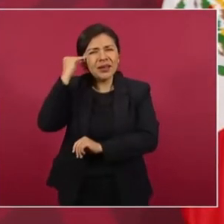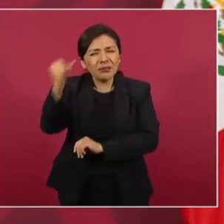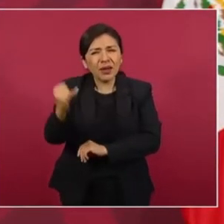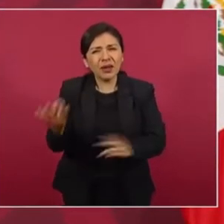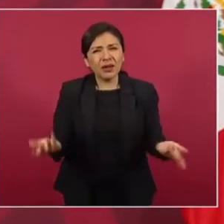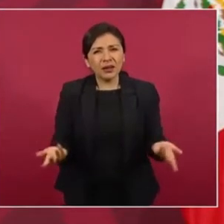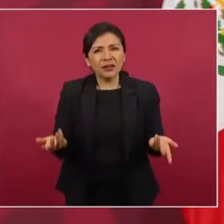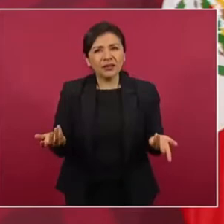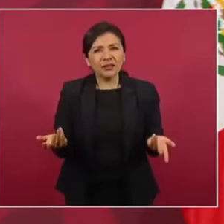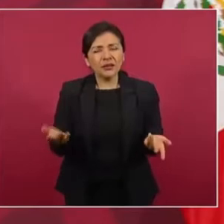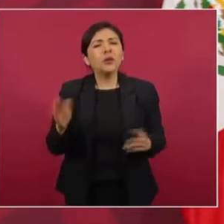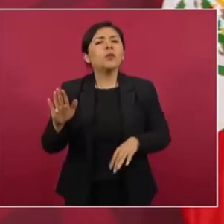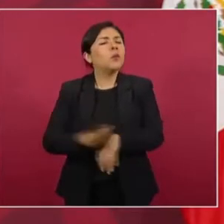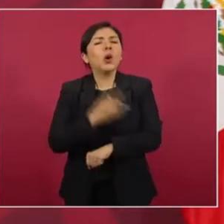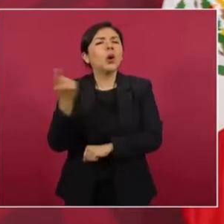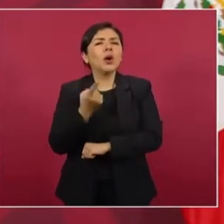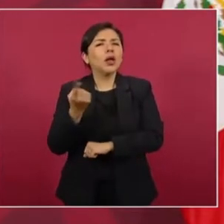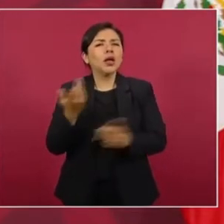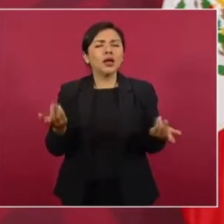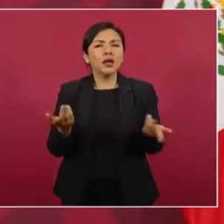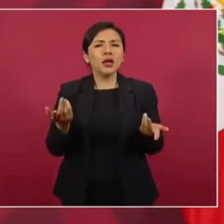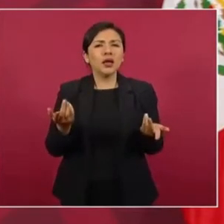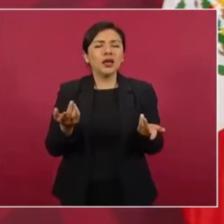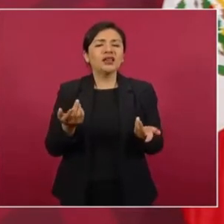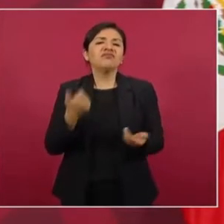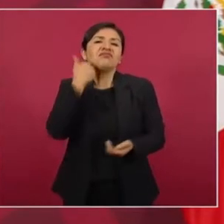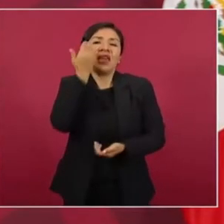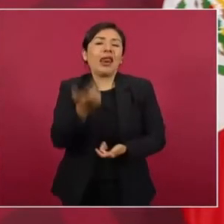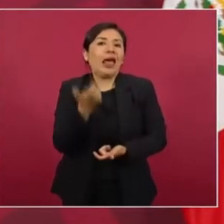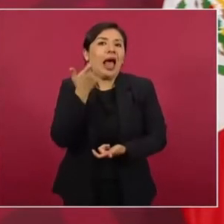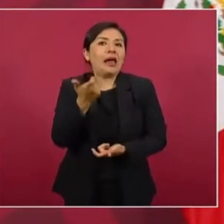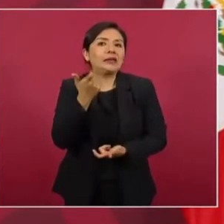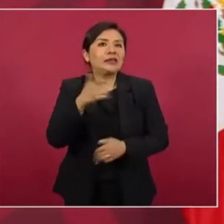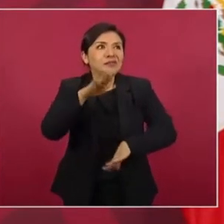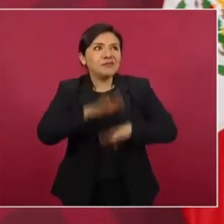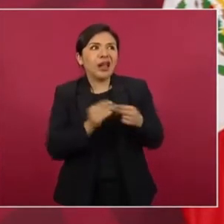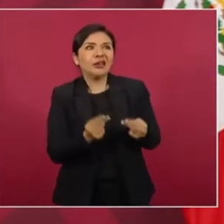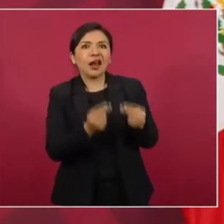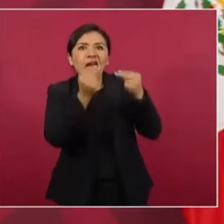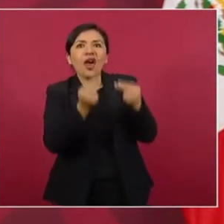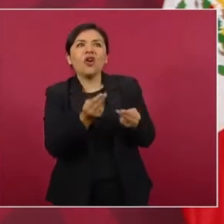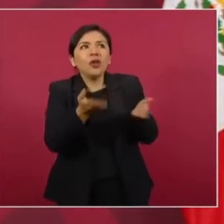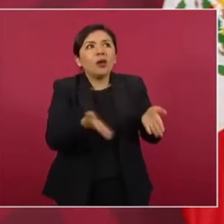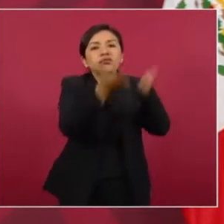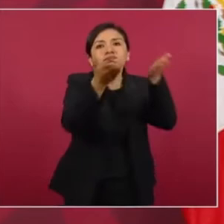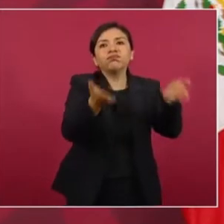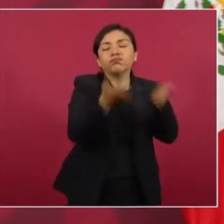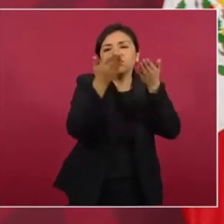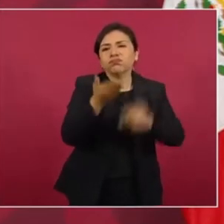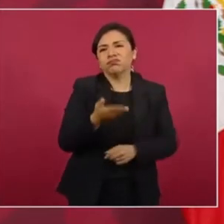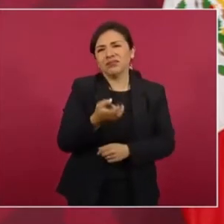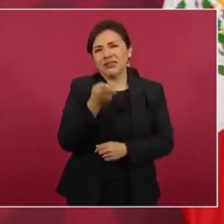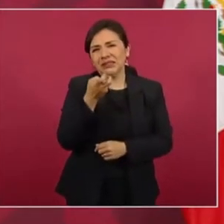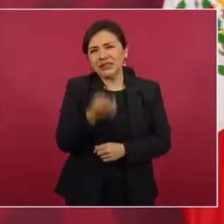por la ambición al dinero, por el lucro.